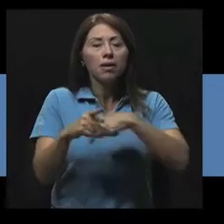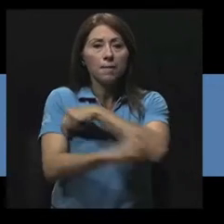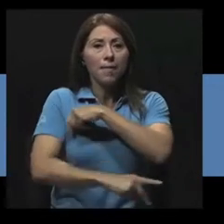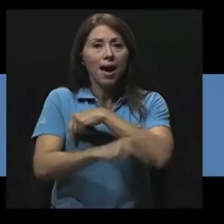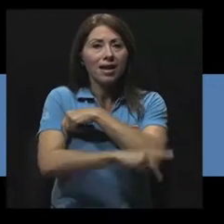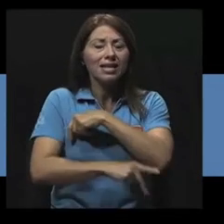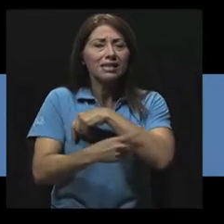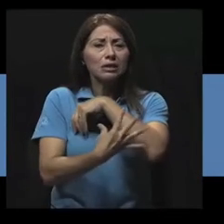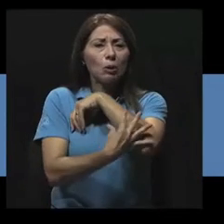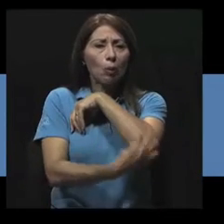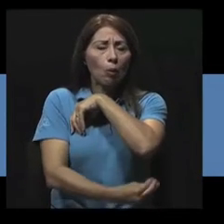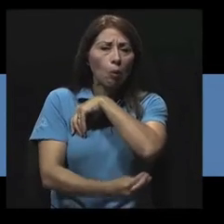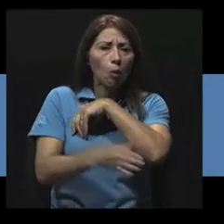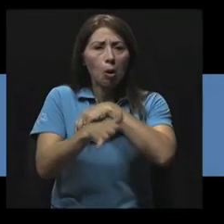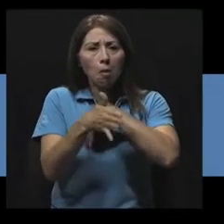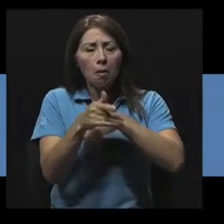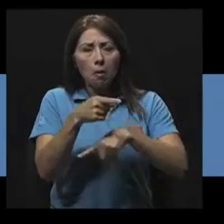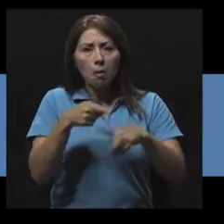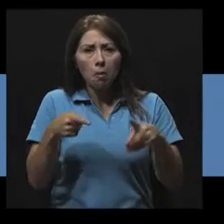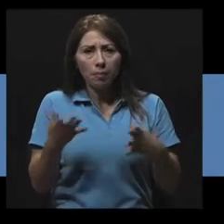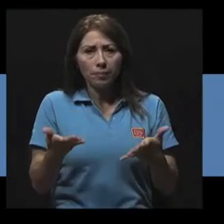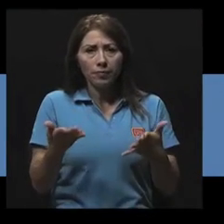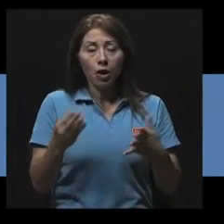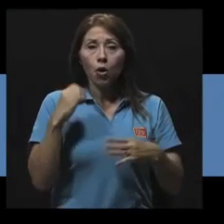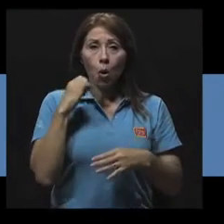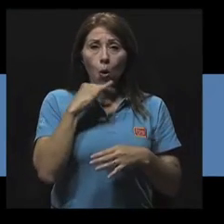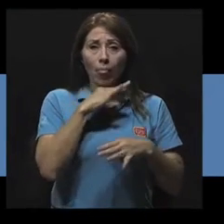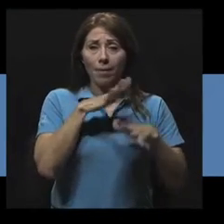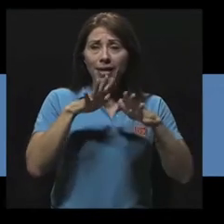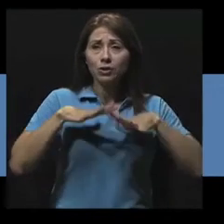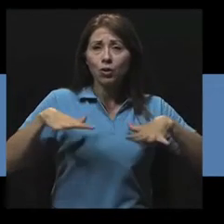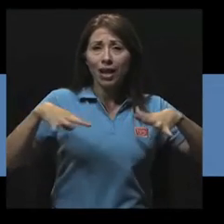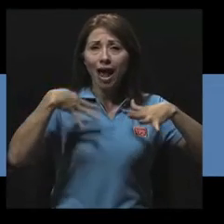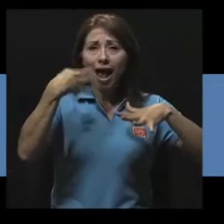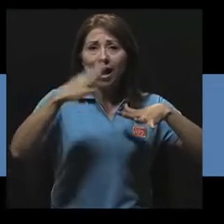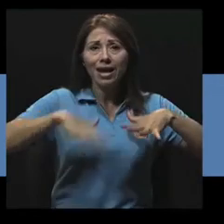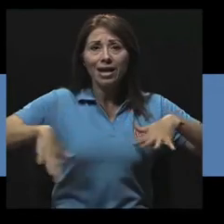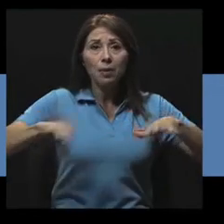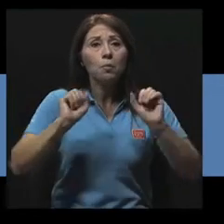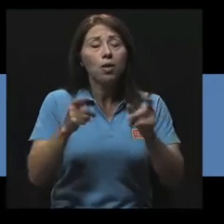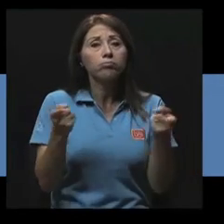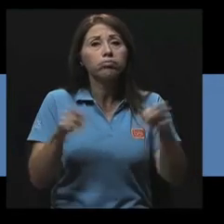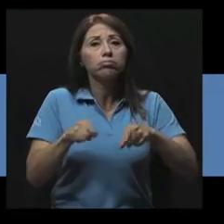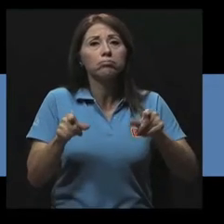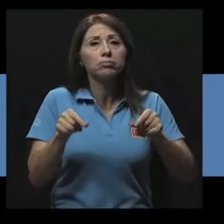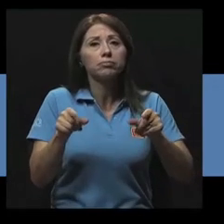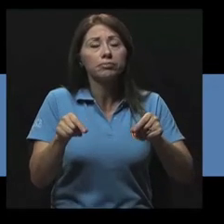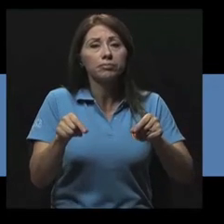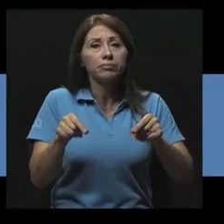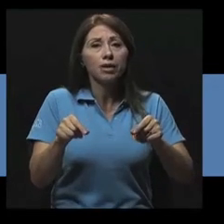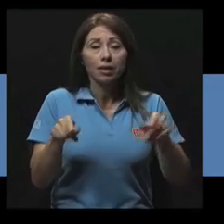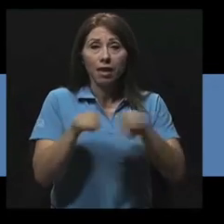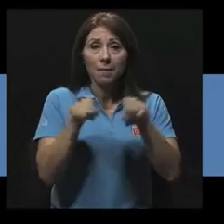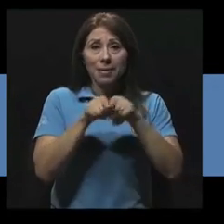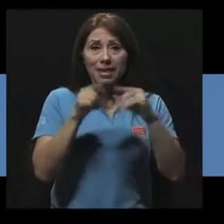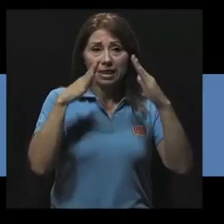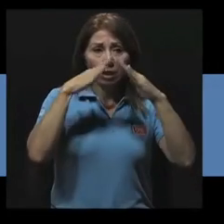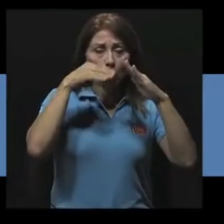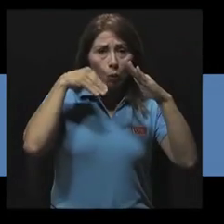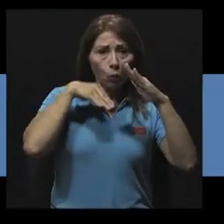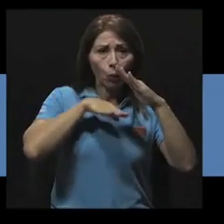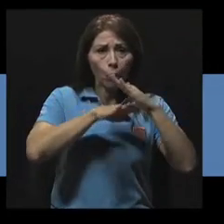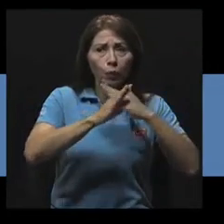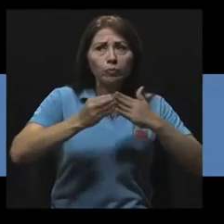bajos y medianos. La contaminación del aire exterior es carcinógena. El humo en interiores representa un grave riesgo